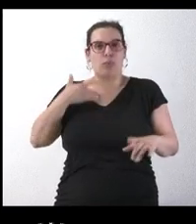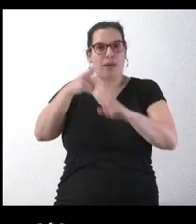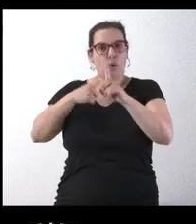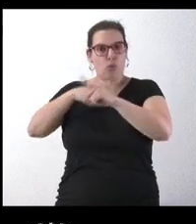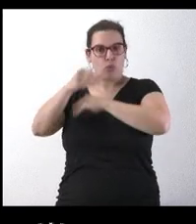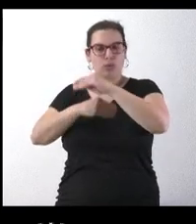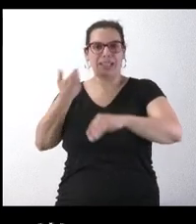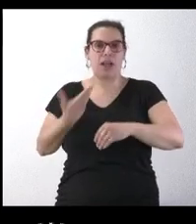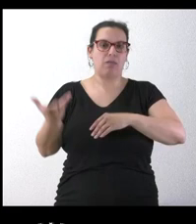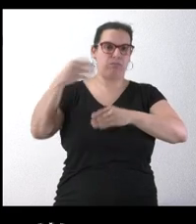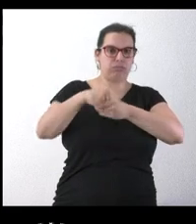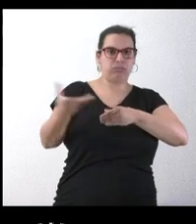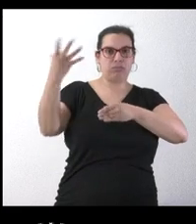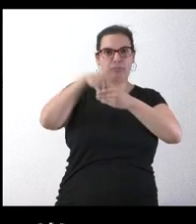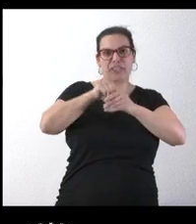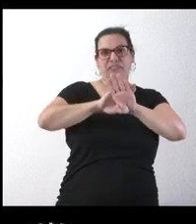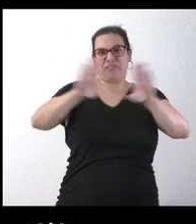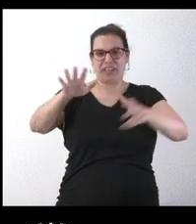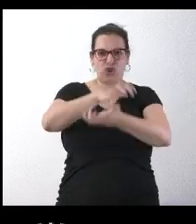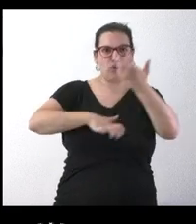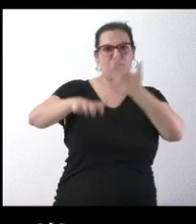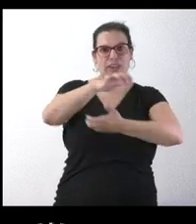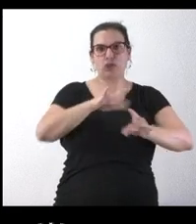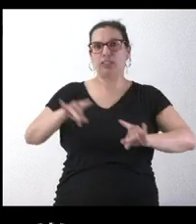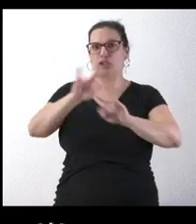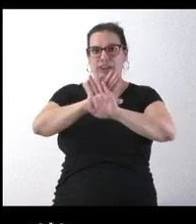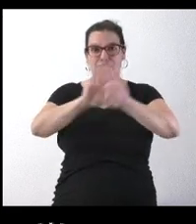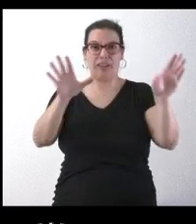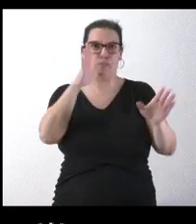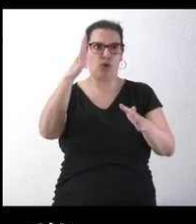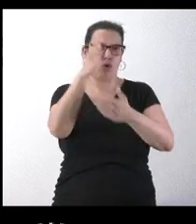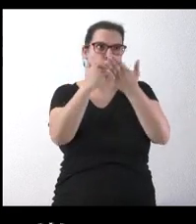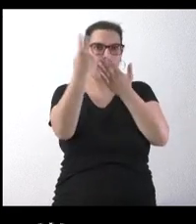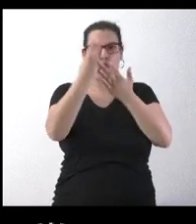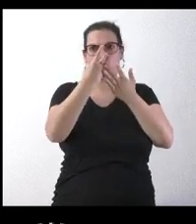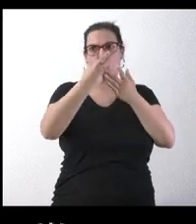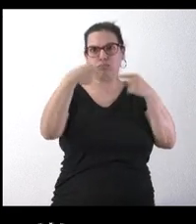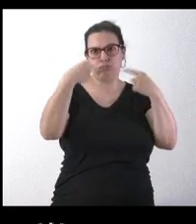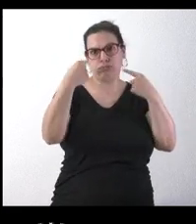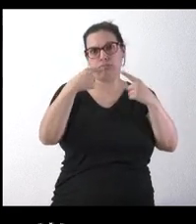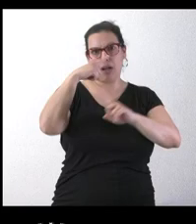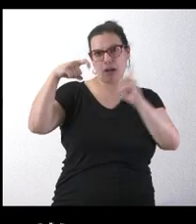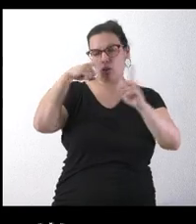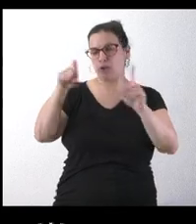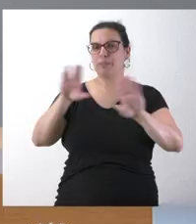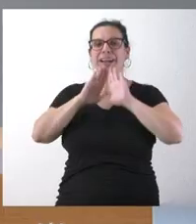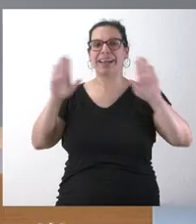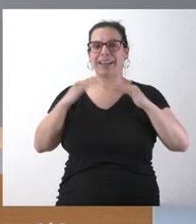tanto, con esa fuente del conflicto territorial que entre las dos comunidades se sigue produciendo año tras año. Gracias.